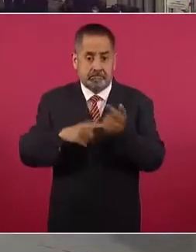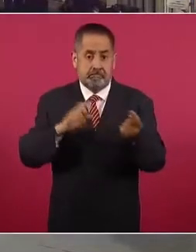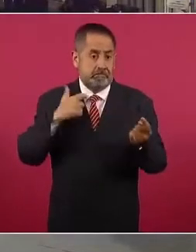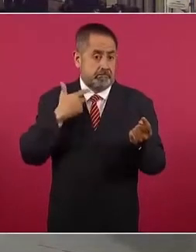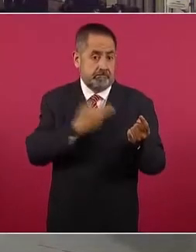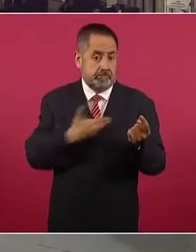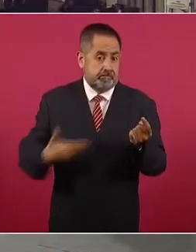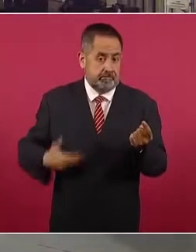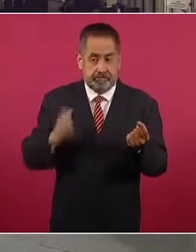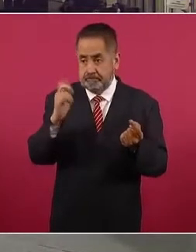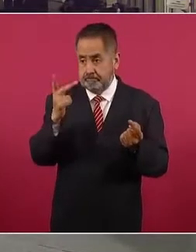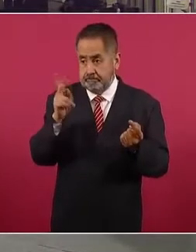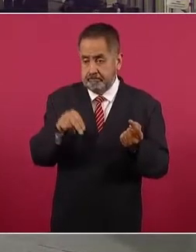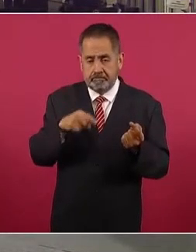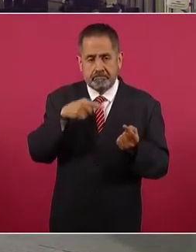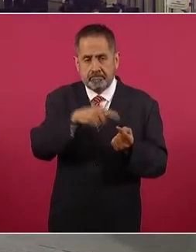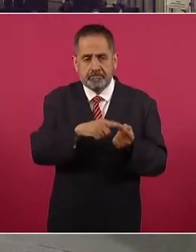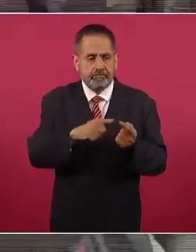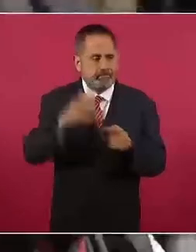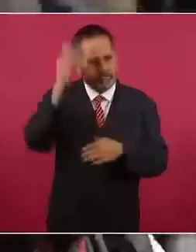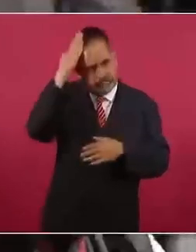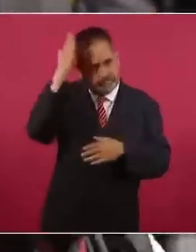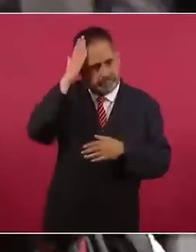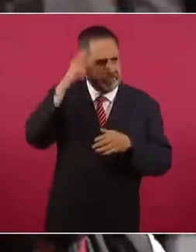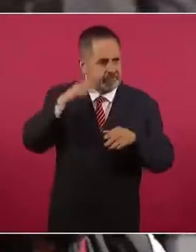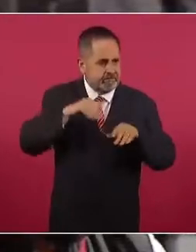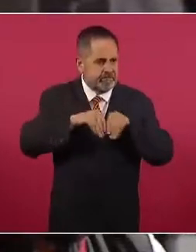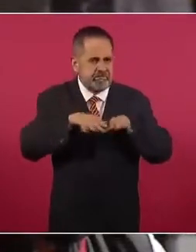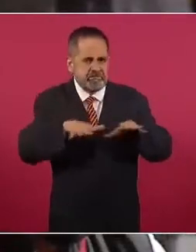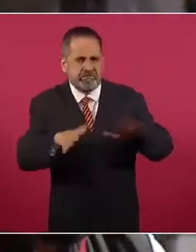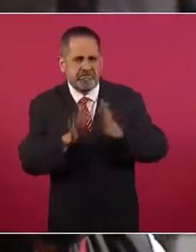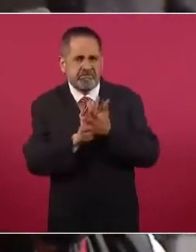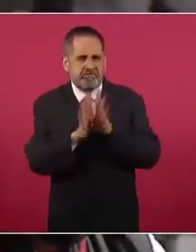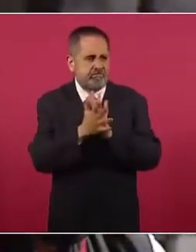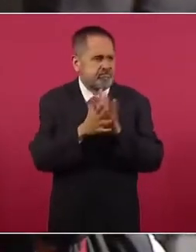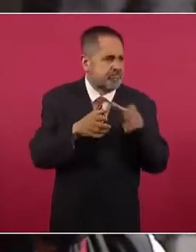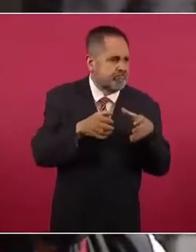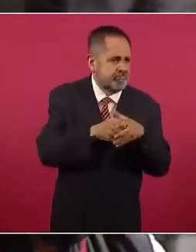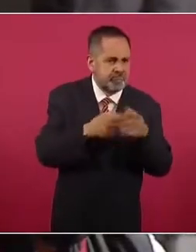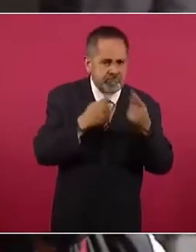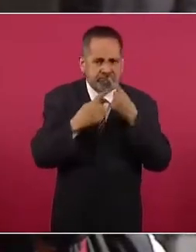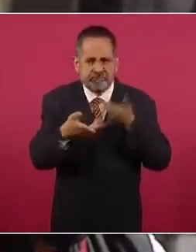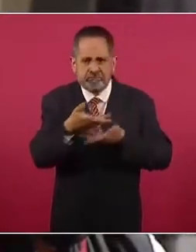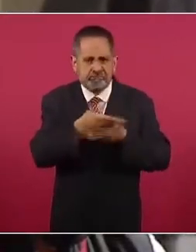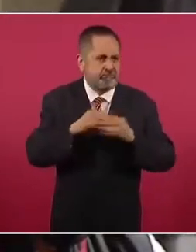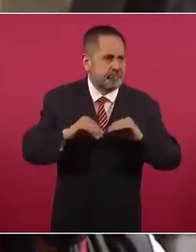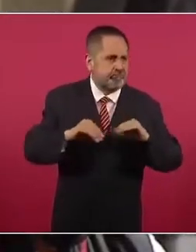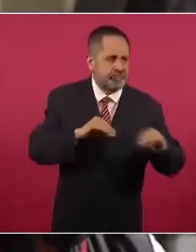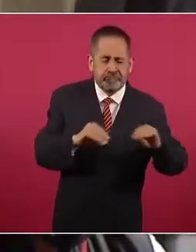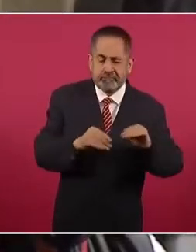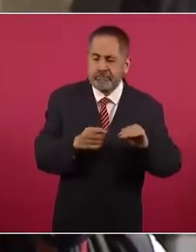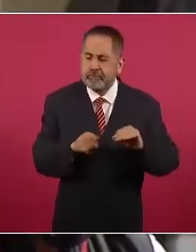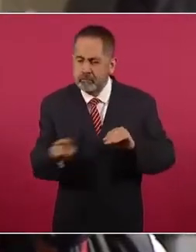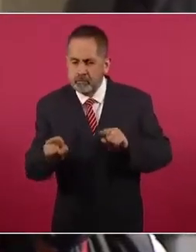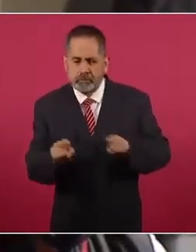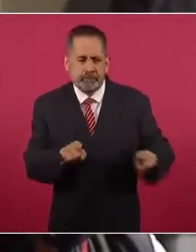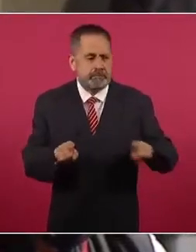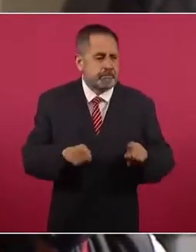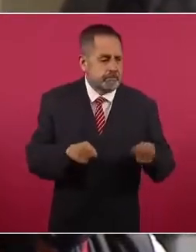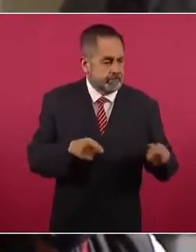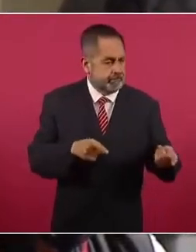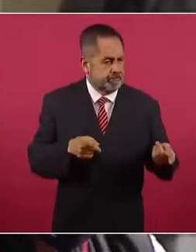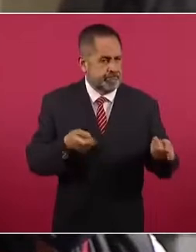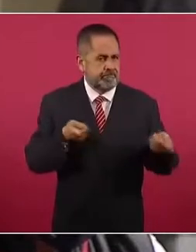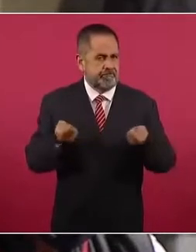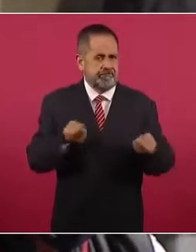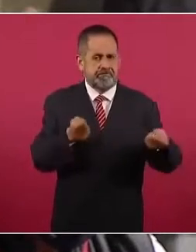el expresidente Peña Nieto, que generó toda esta red alrededor con personas a las que utilizaba de alguna manera o de las que se servía